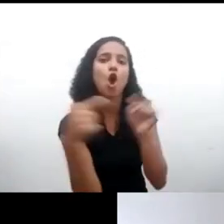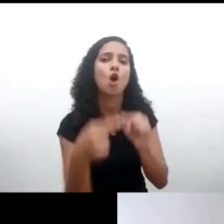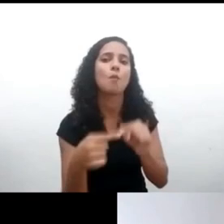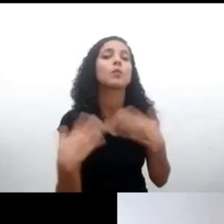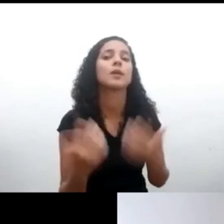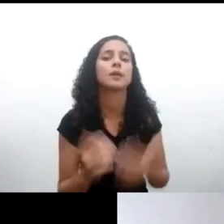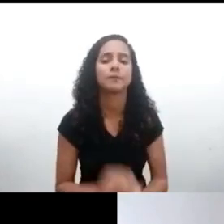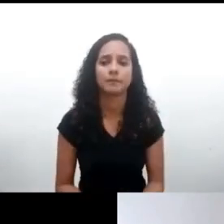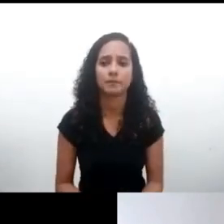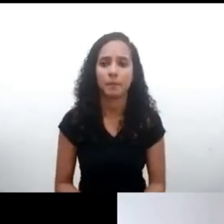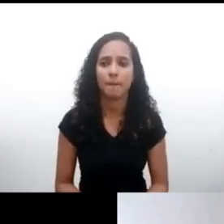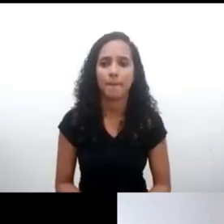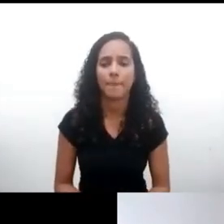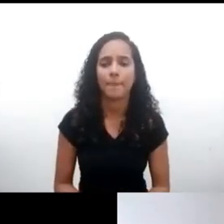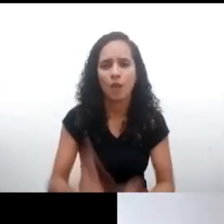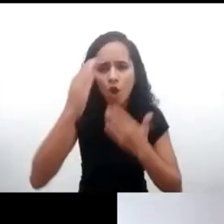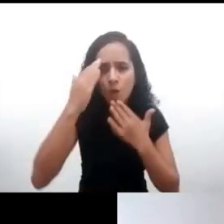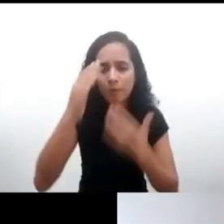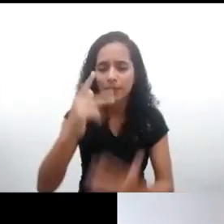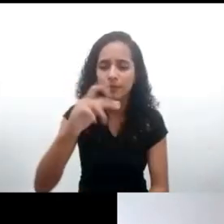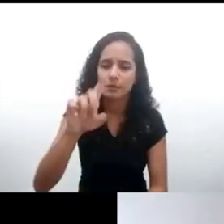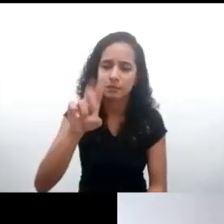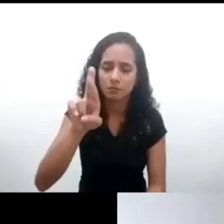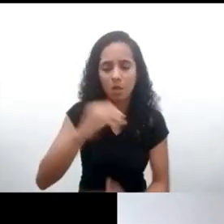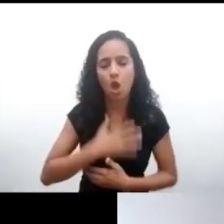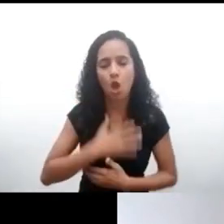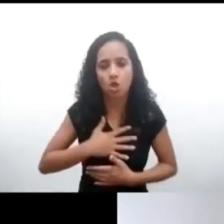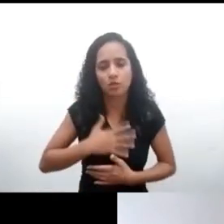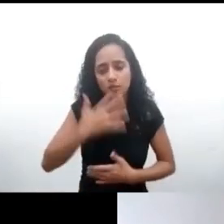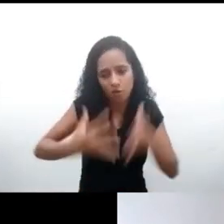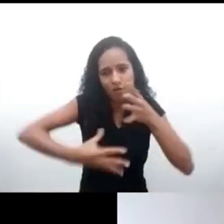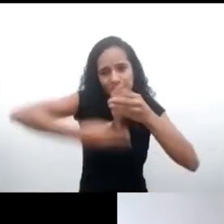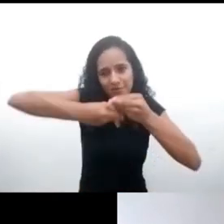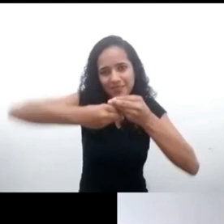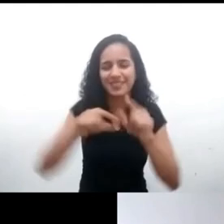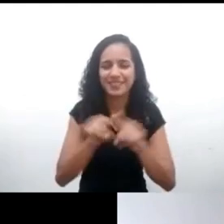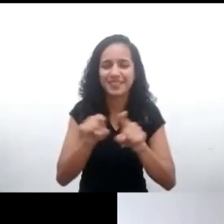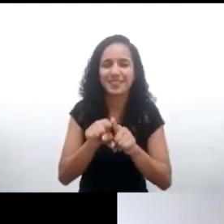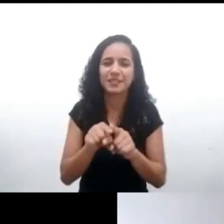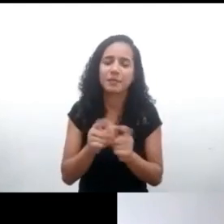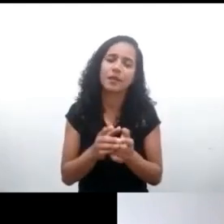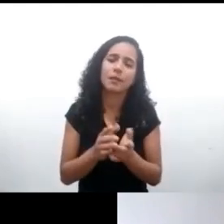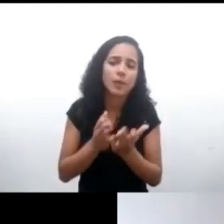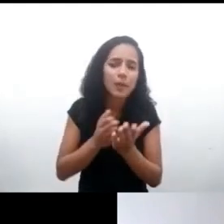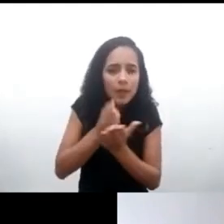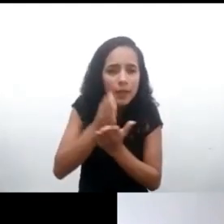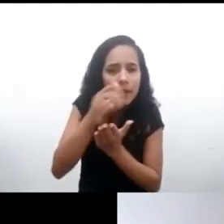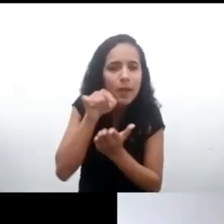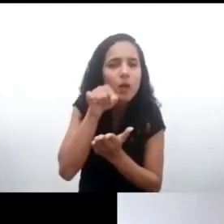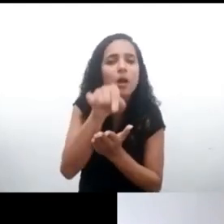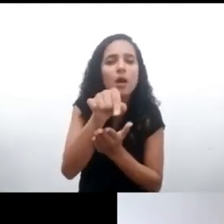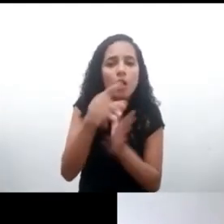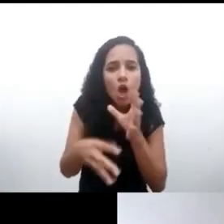gracias, Pedro. Me gustaría complementar, porque también va en la dirección del aporte que acaba de mencionar Valeria, y es que